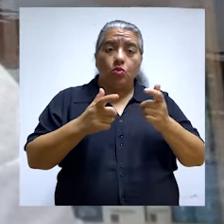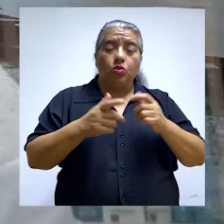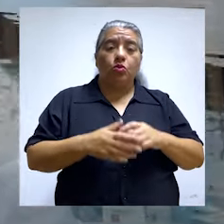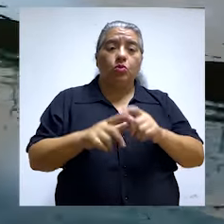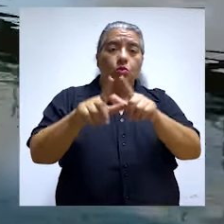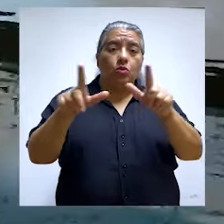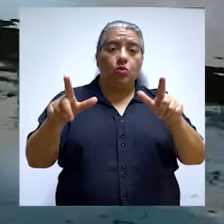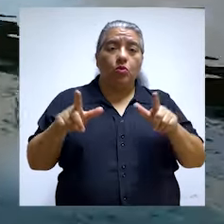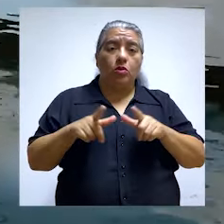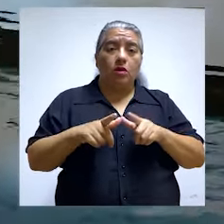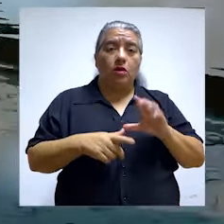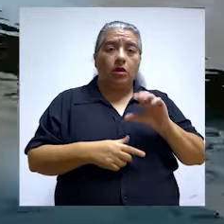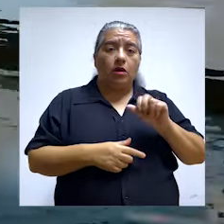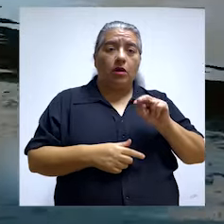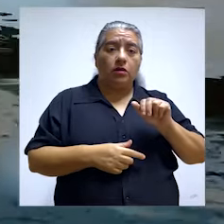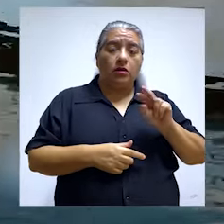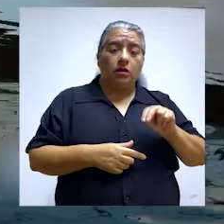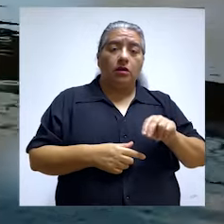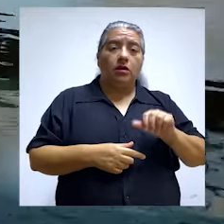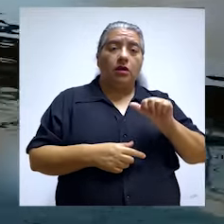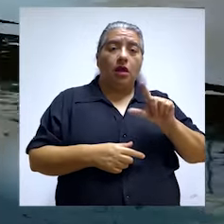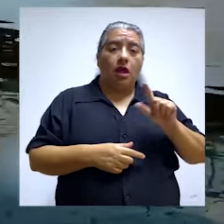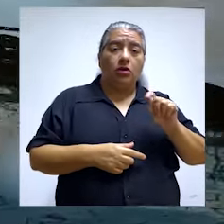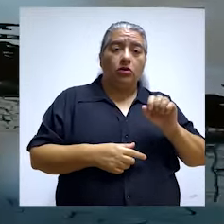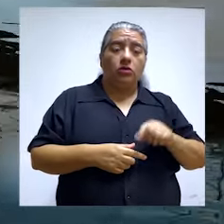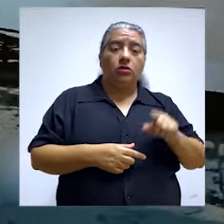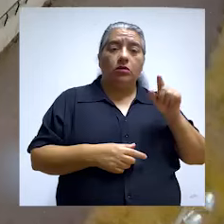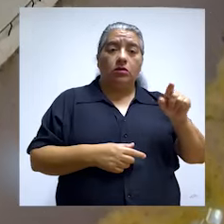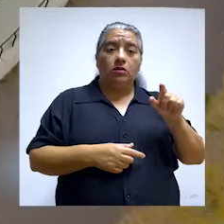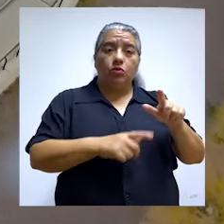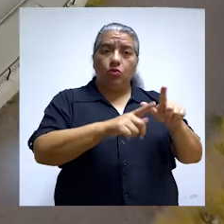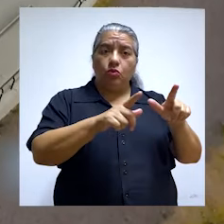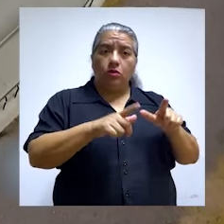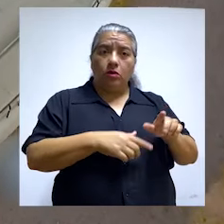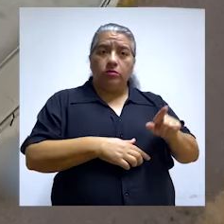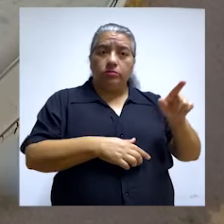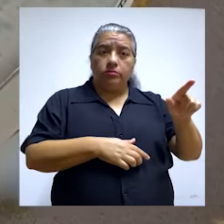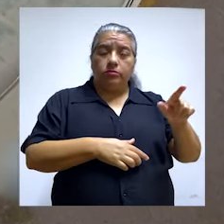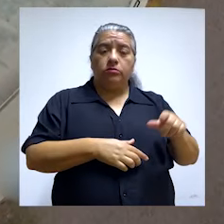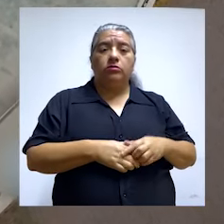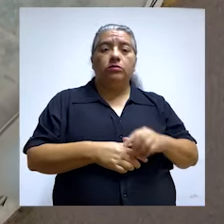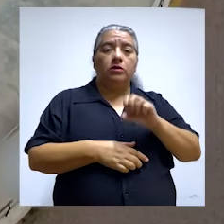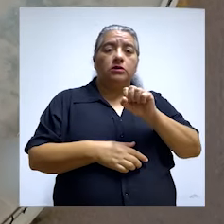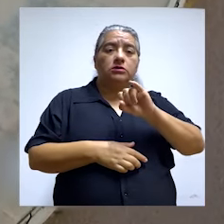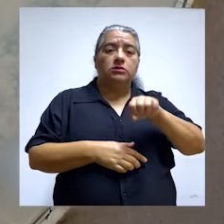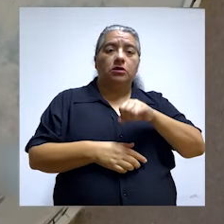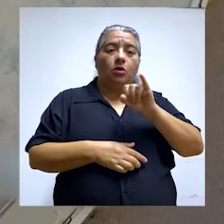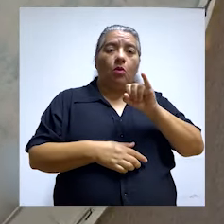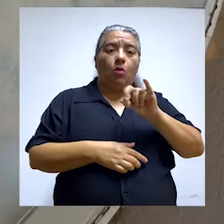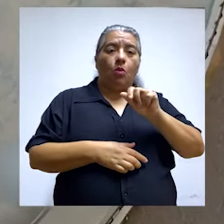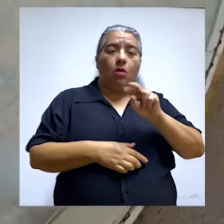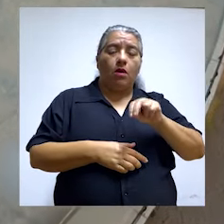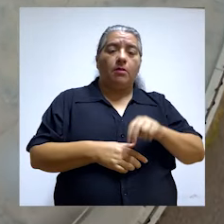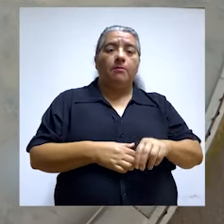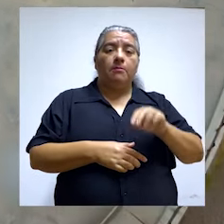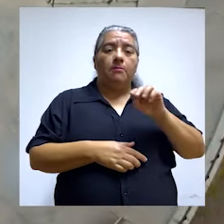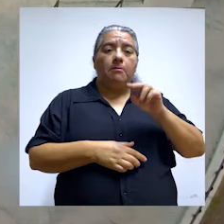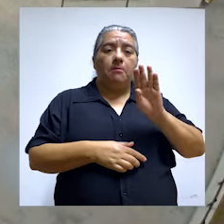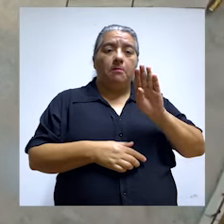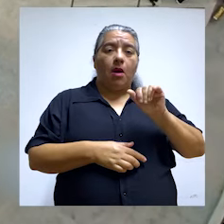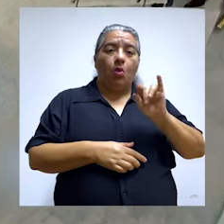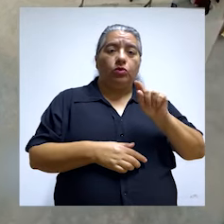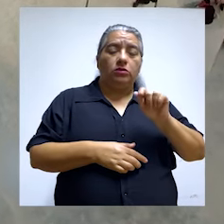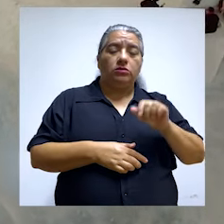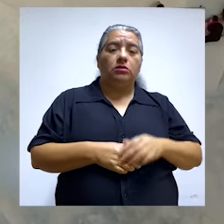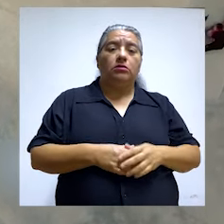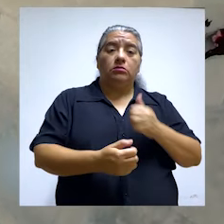el complejo recreacional Canán Alto, conocido como Skateboarding Park, ubicado en el distrito de San Juan Bautista, provincia de Guamanga,